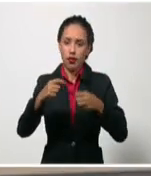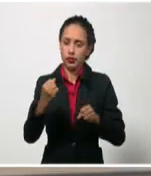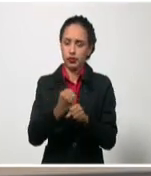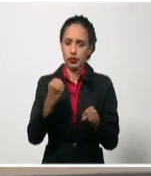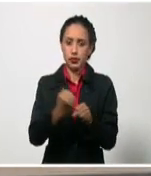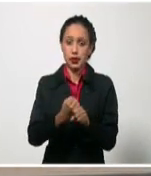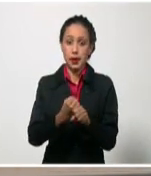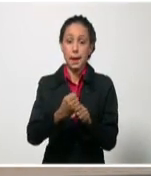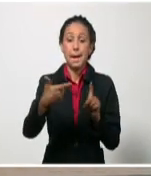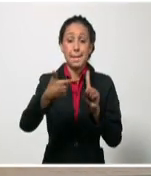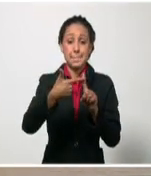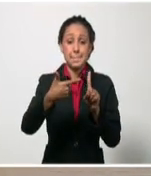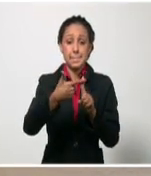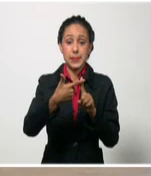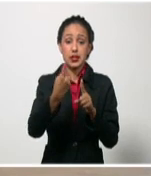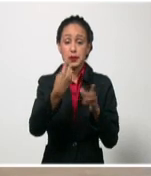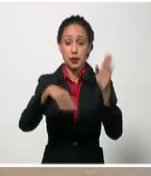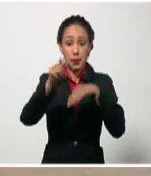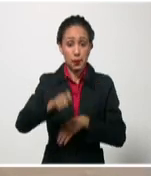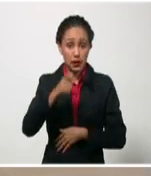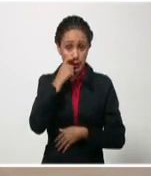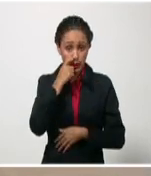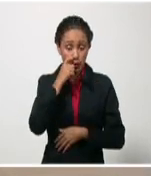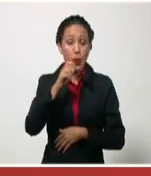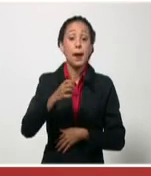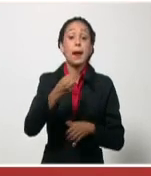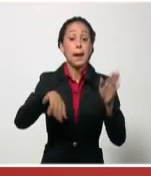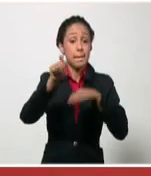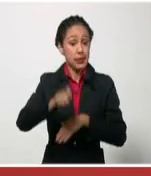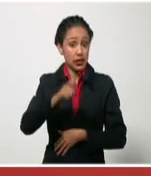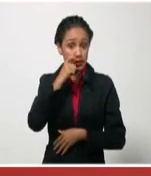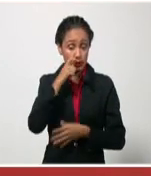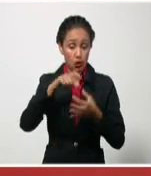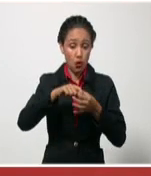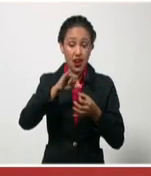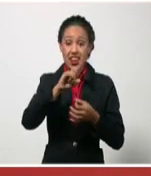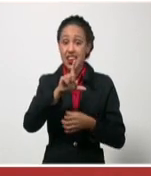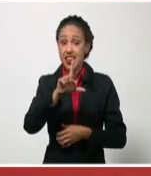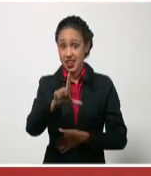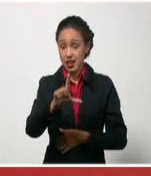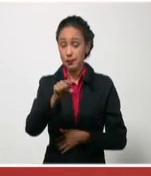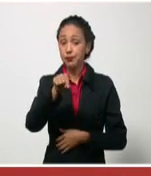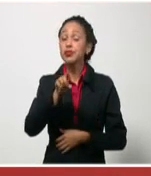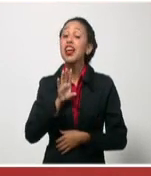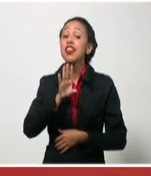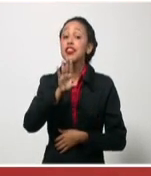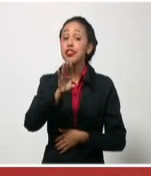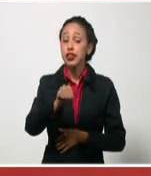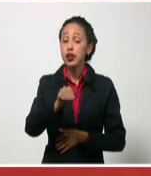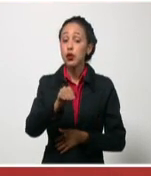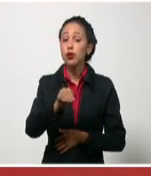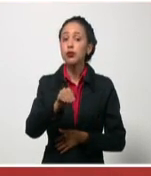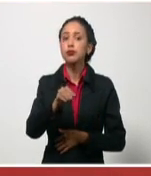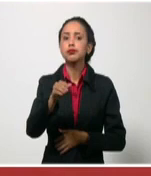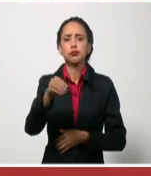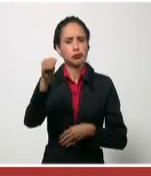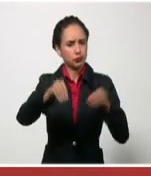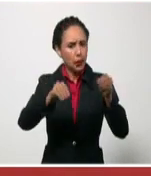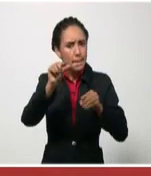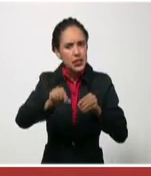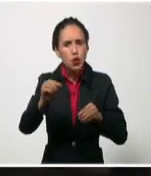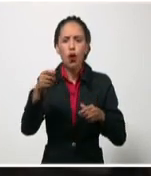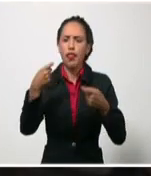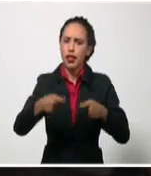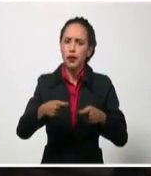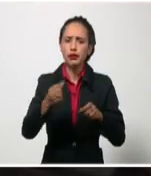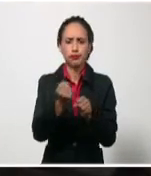ministro de Economía y Planificación, Alejandro Gil Fernández, enfatizó que hay que incorporar a más personas a trabajar en el